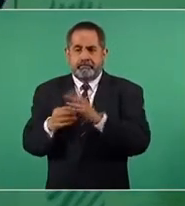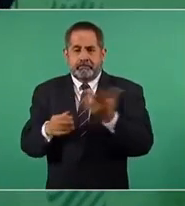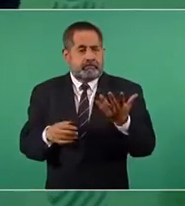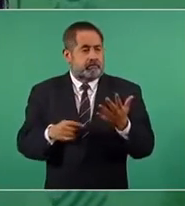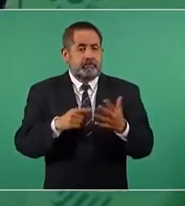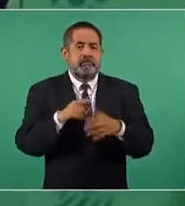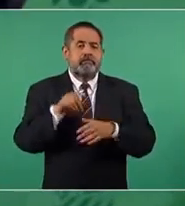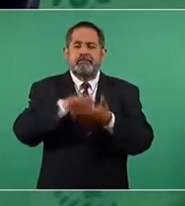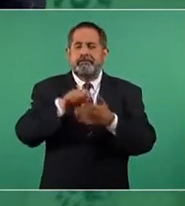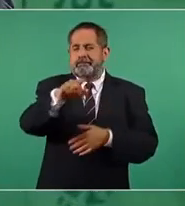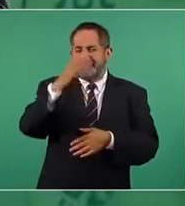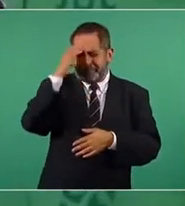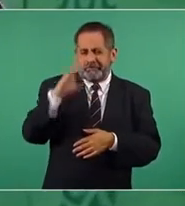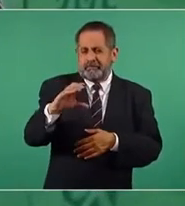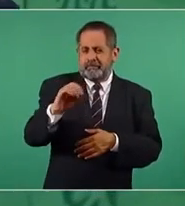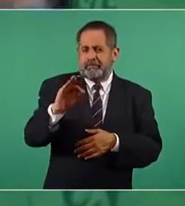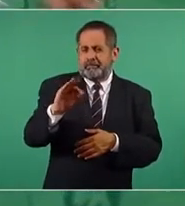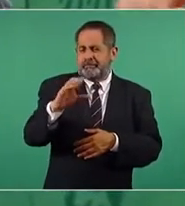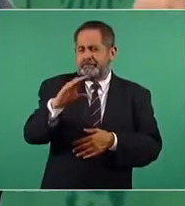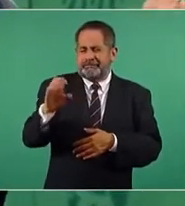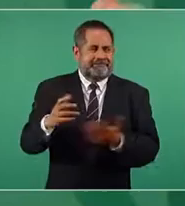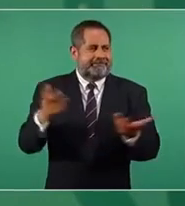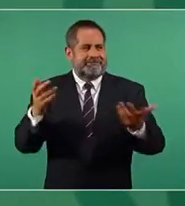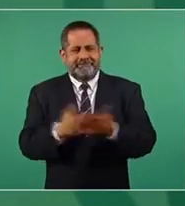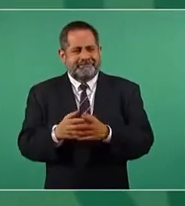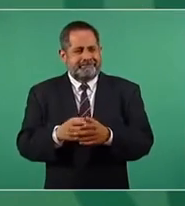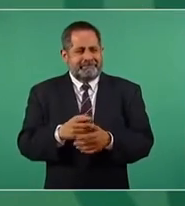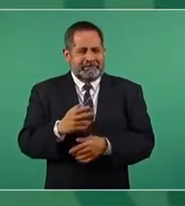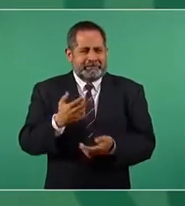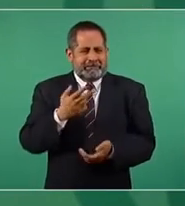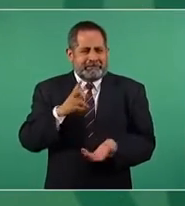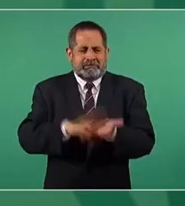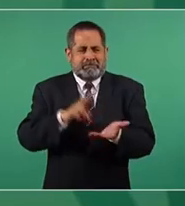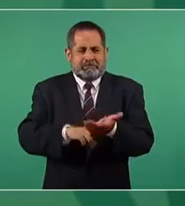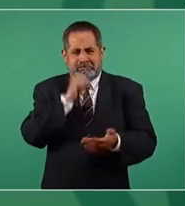instituto de la competencia es un cero a la izquierda.